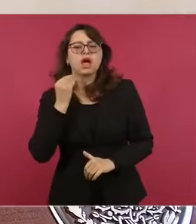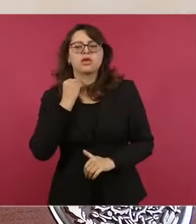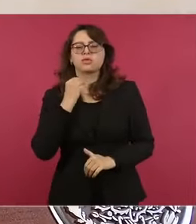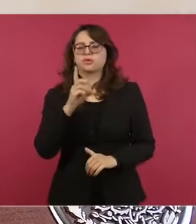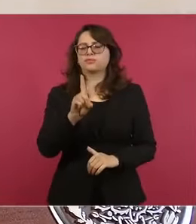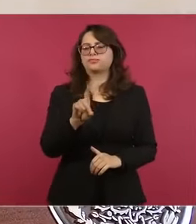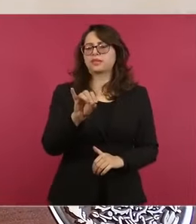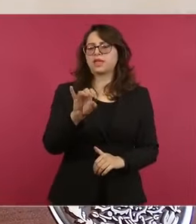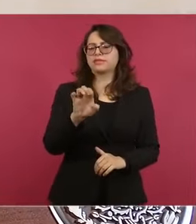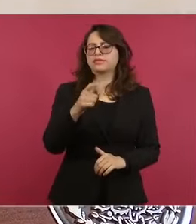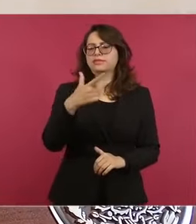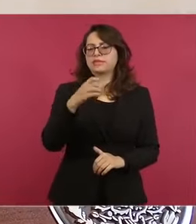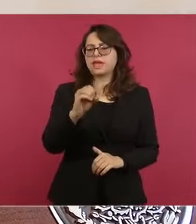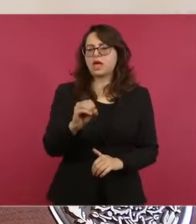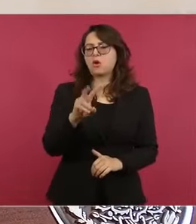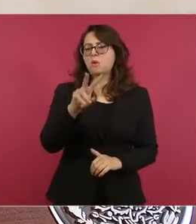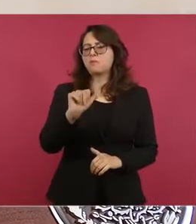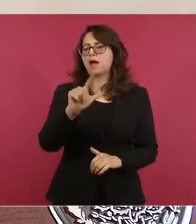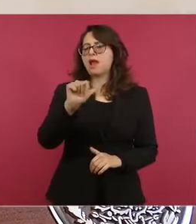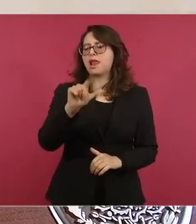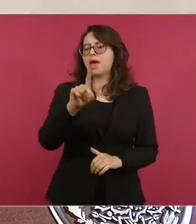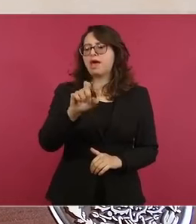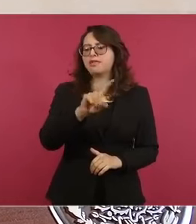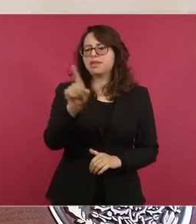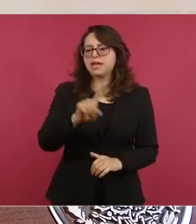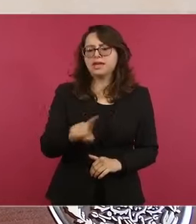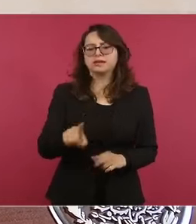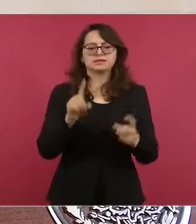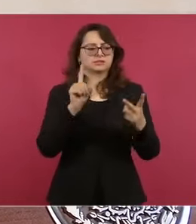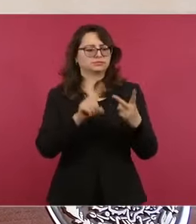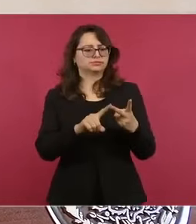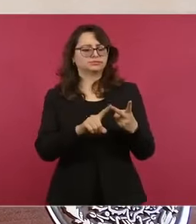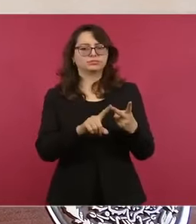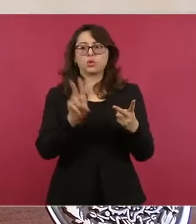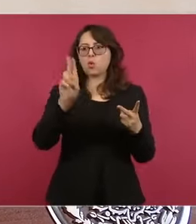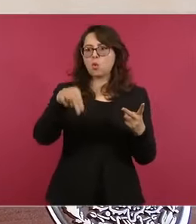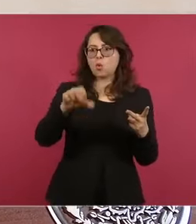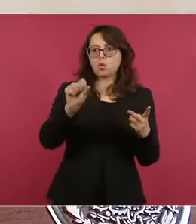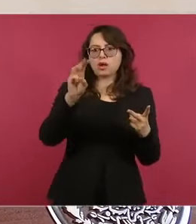Instituto de Investigaciones Jurídicas de la UNAM.